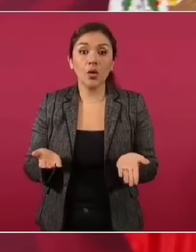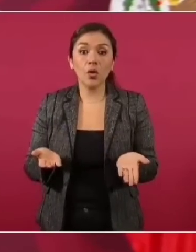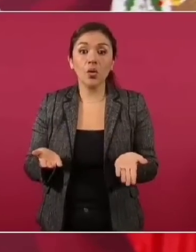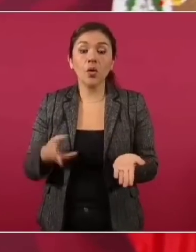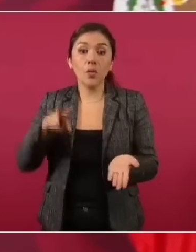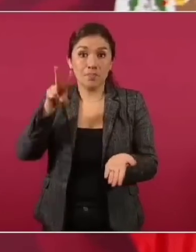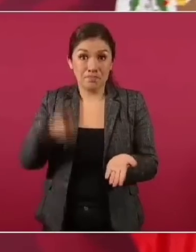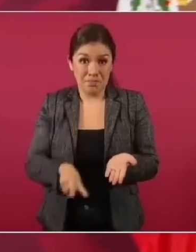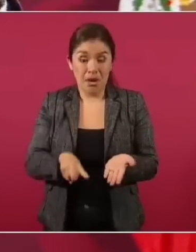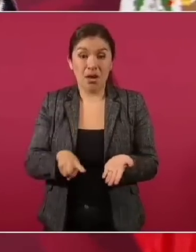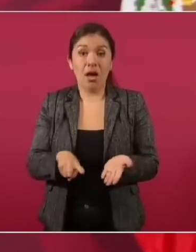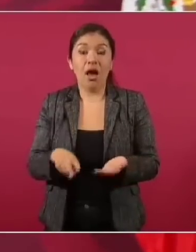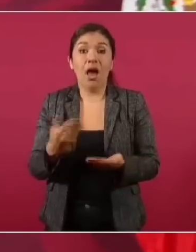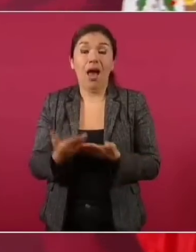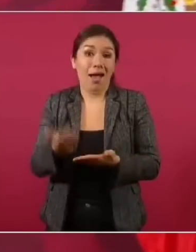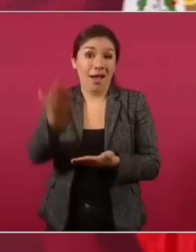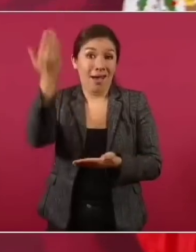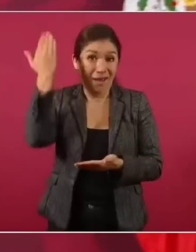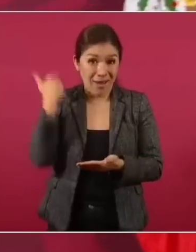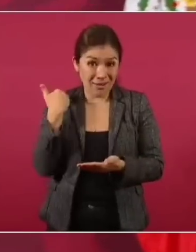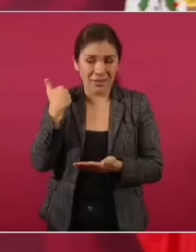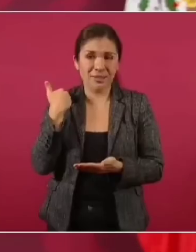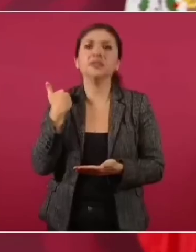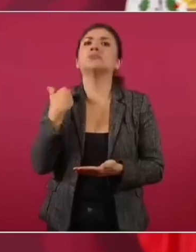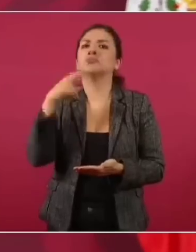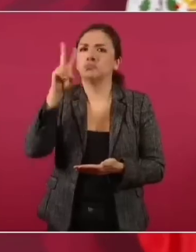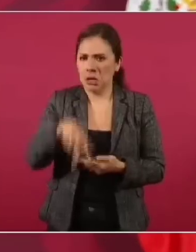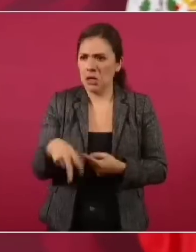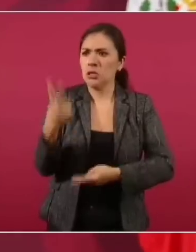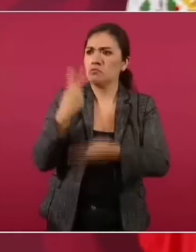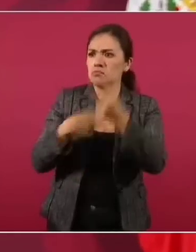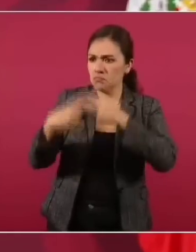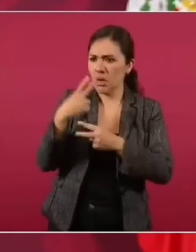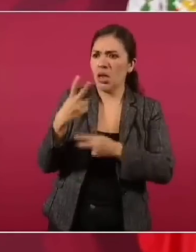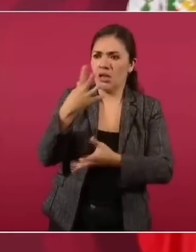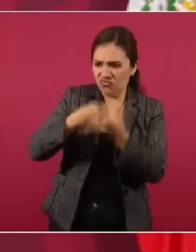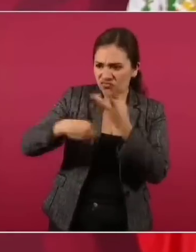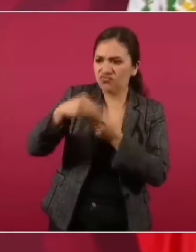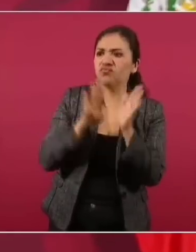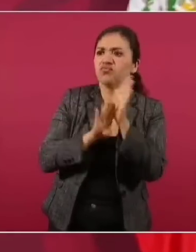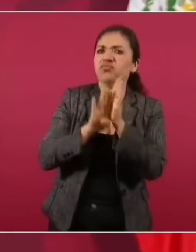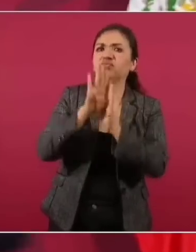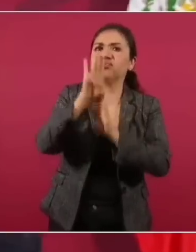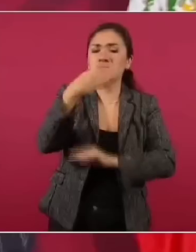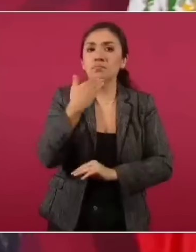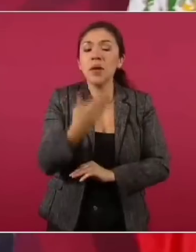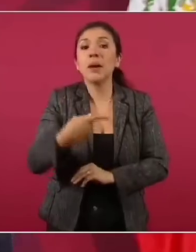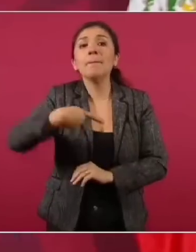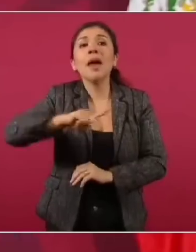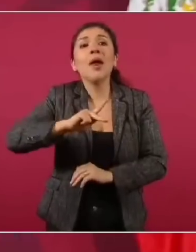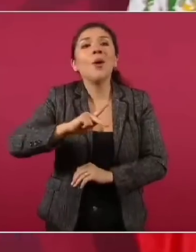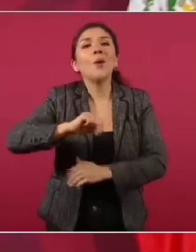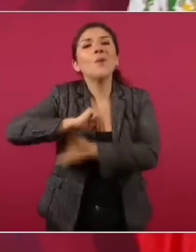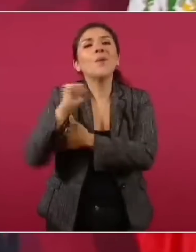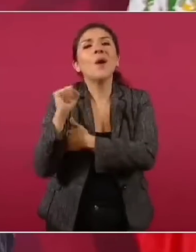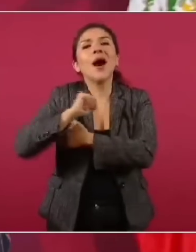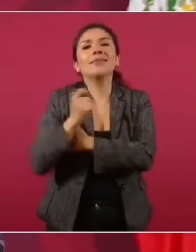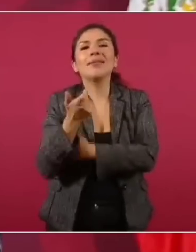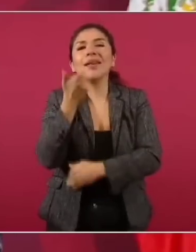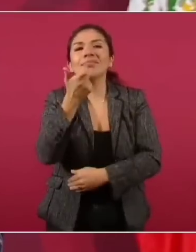había crecimiento, pero se acumulaba el dinero